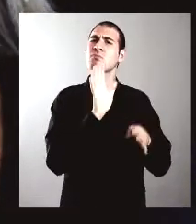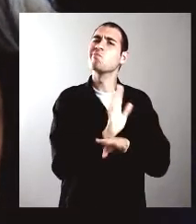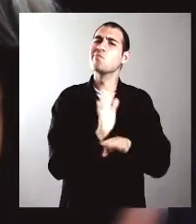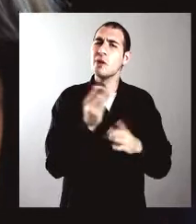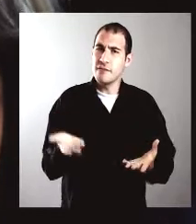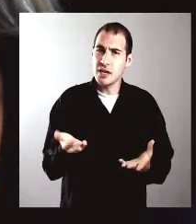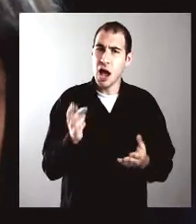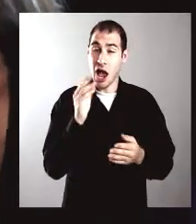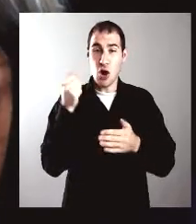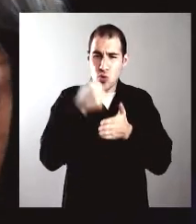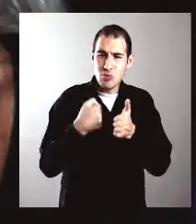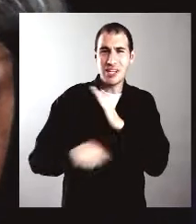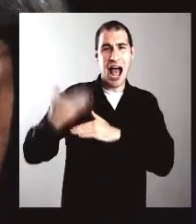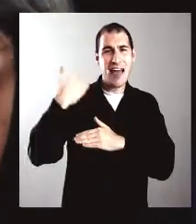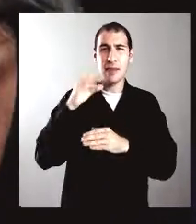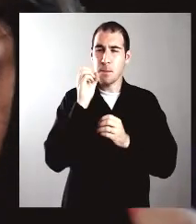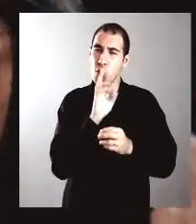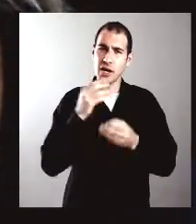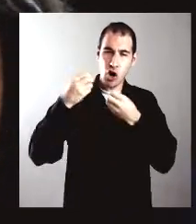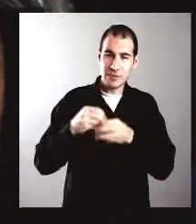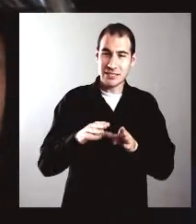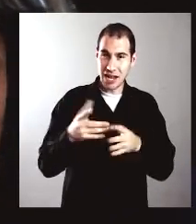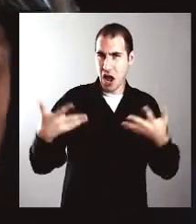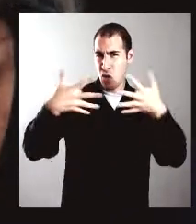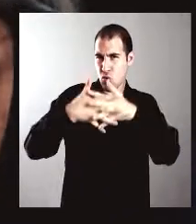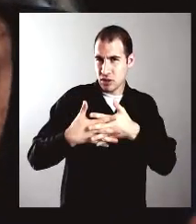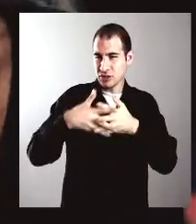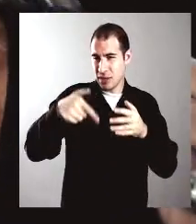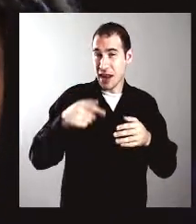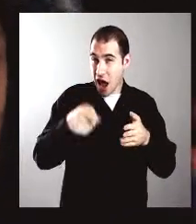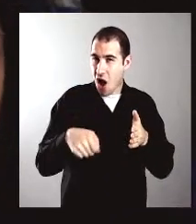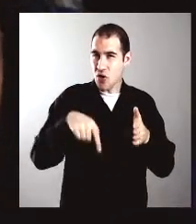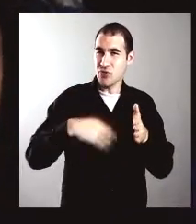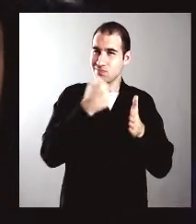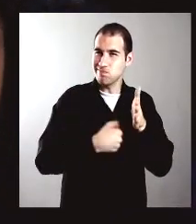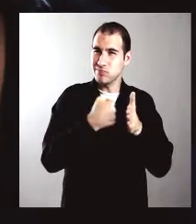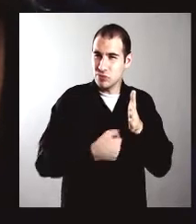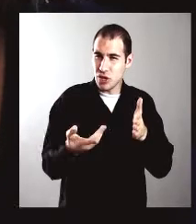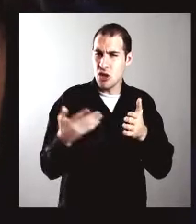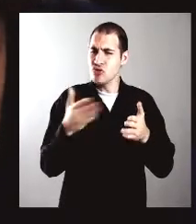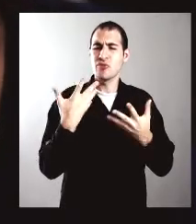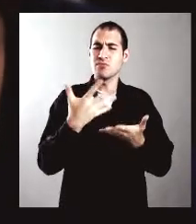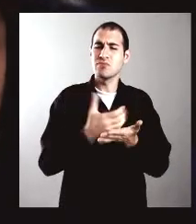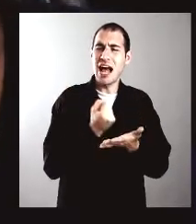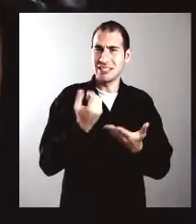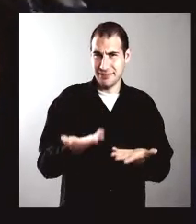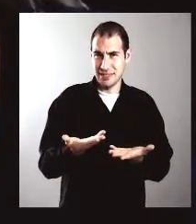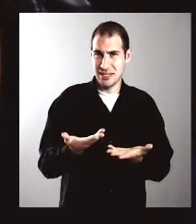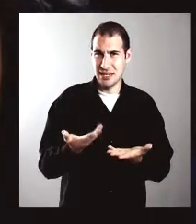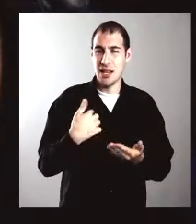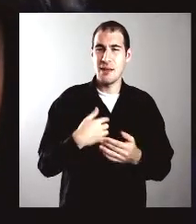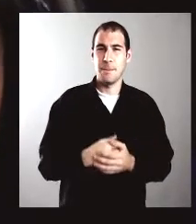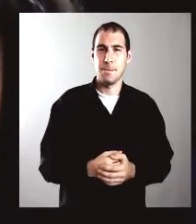que emprendió la misma mujer y que, bueno, y que coyunturalmente hemos tenido esa posibilidad y esa